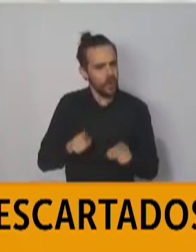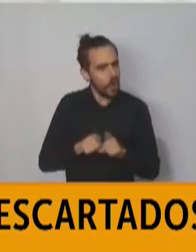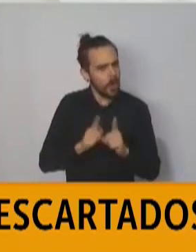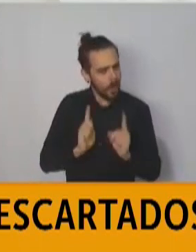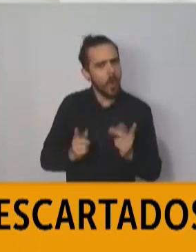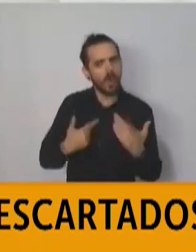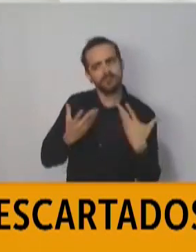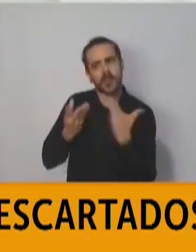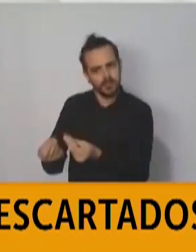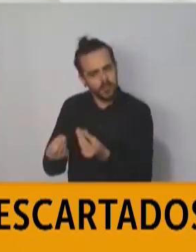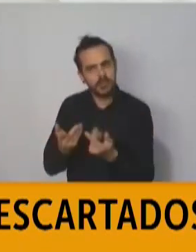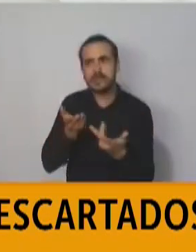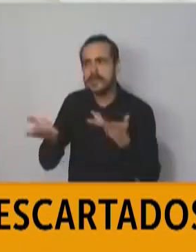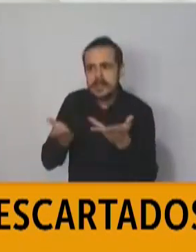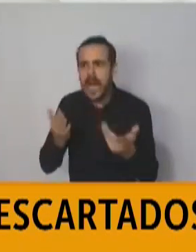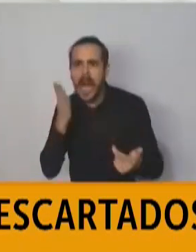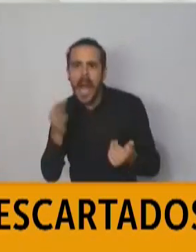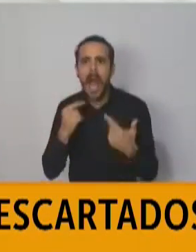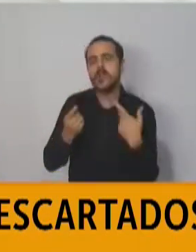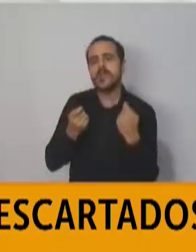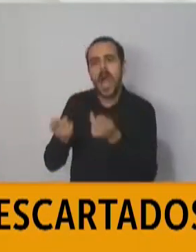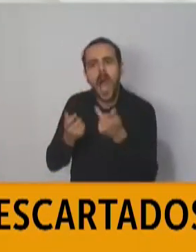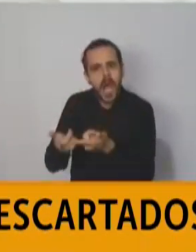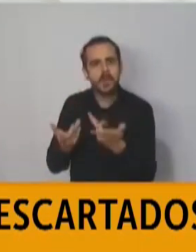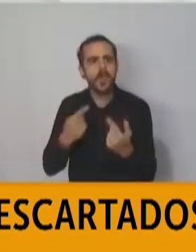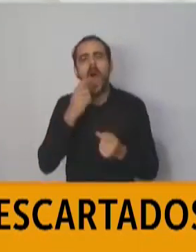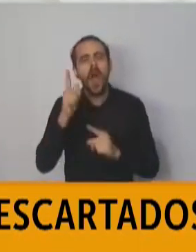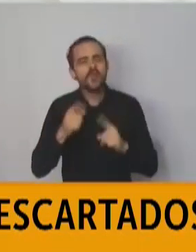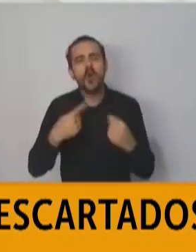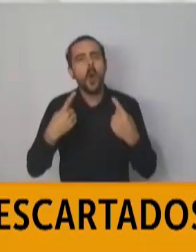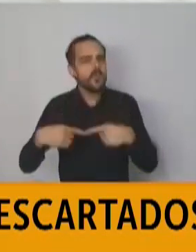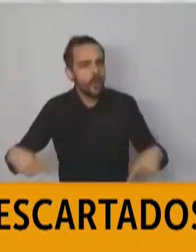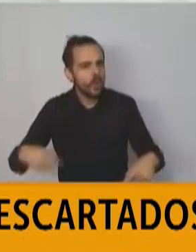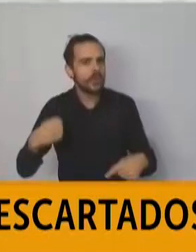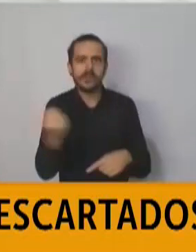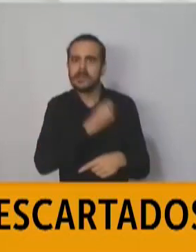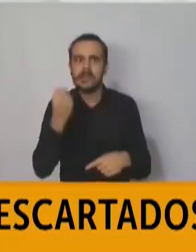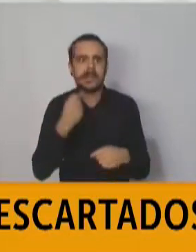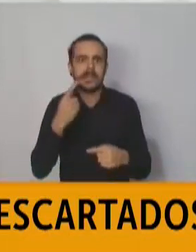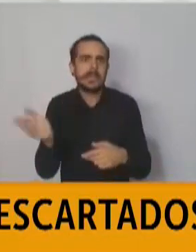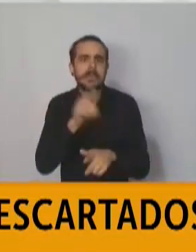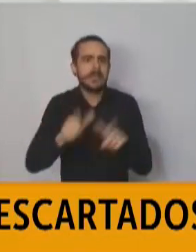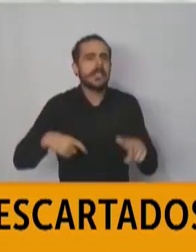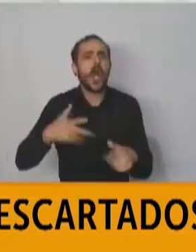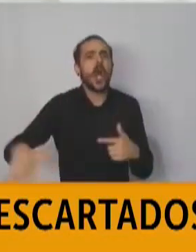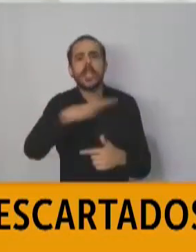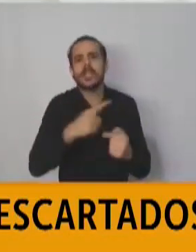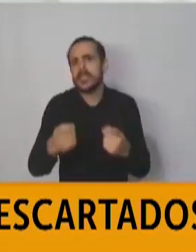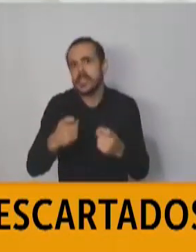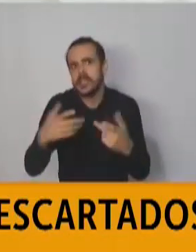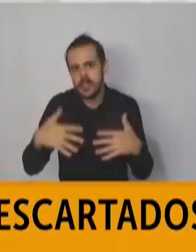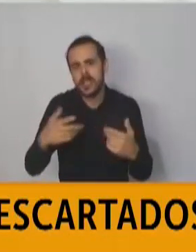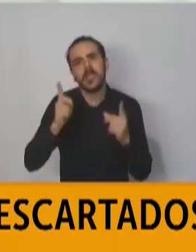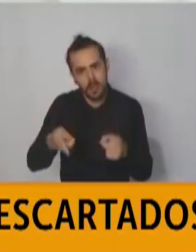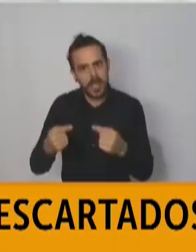en colaborar acerca de determinados productos que son sensibles hoy para la comunidad, tanto la comunidad y los